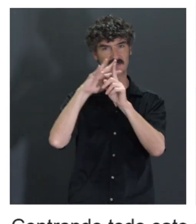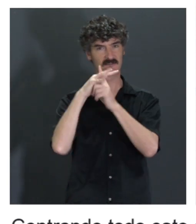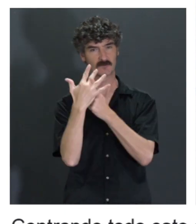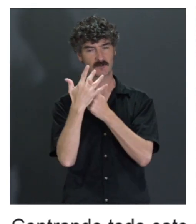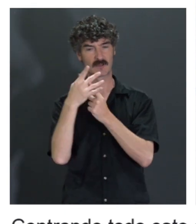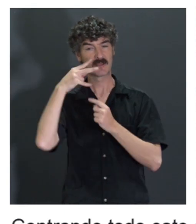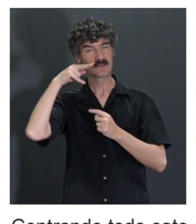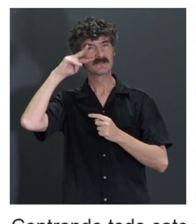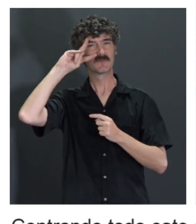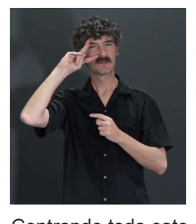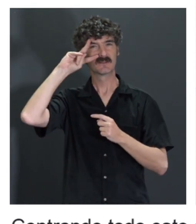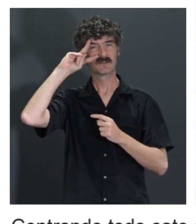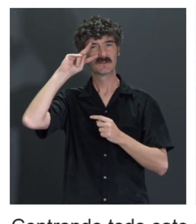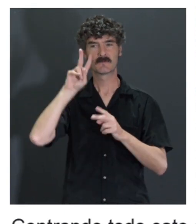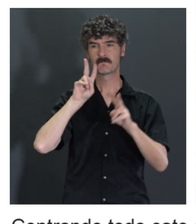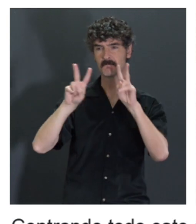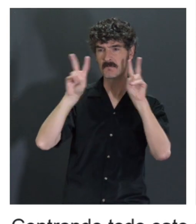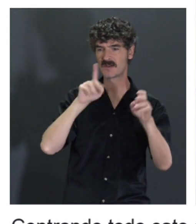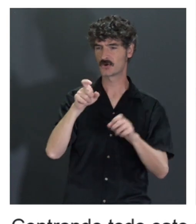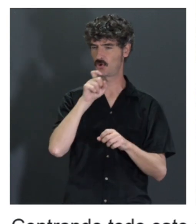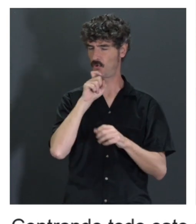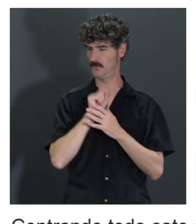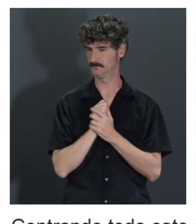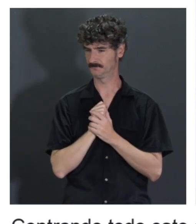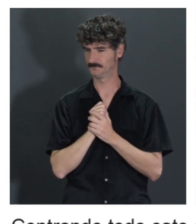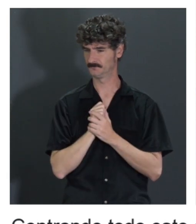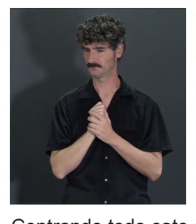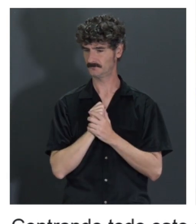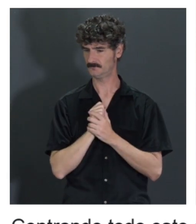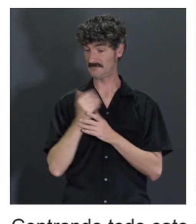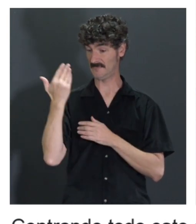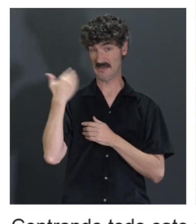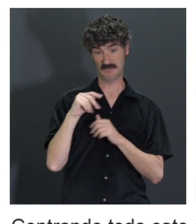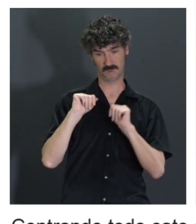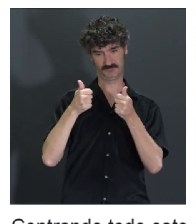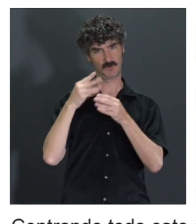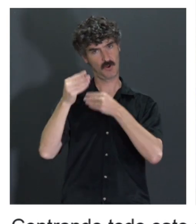experiencia, el ver que se está utilizando,